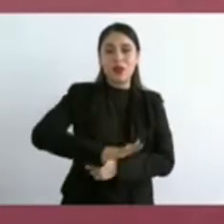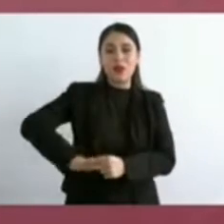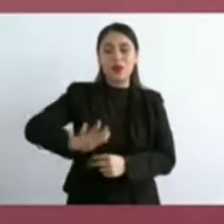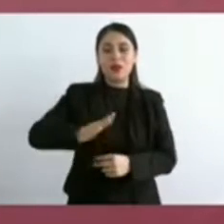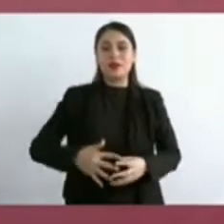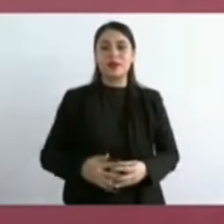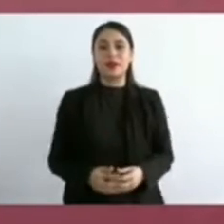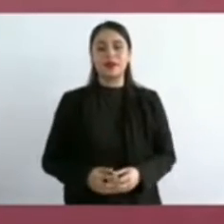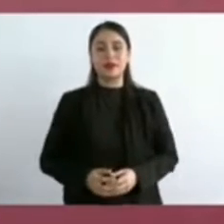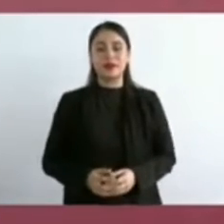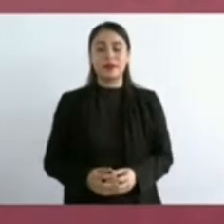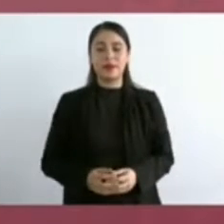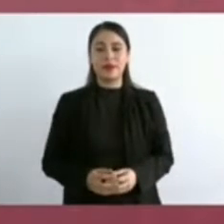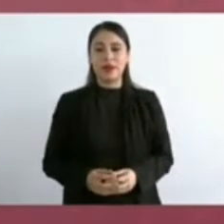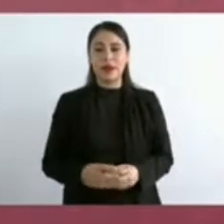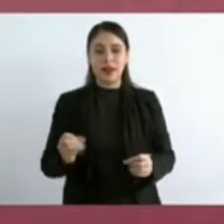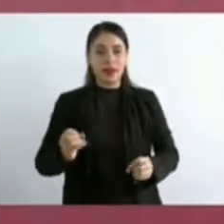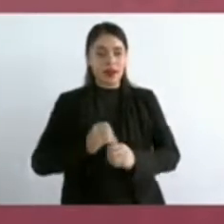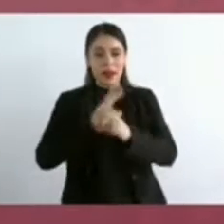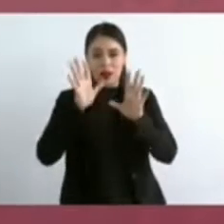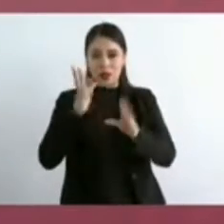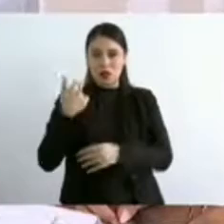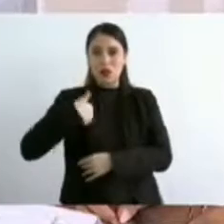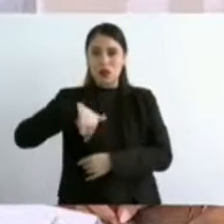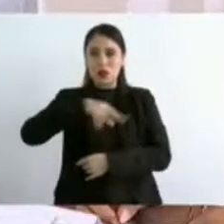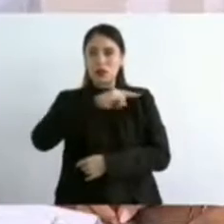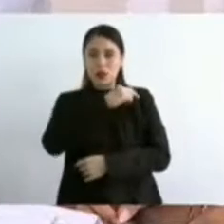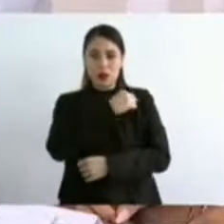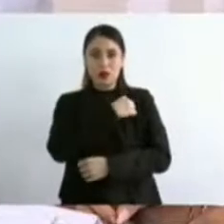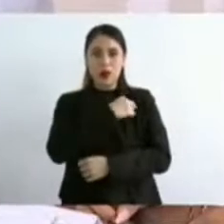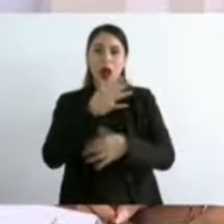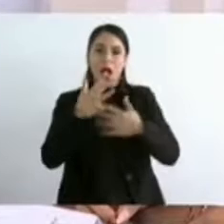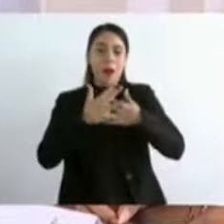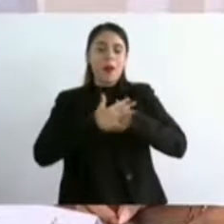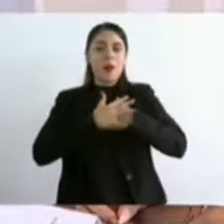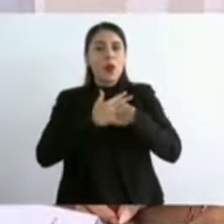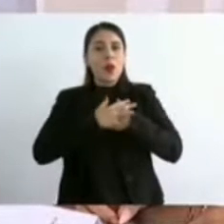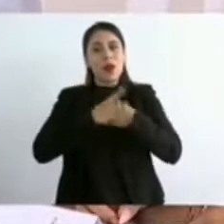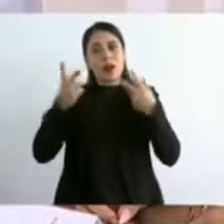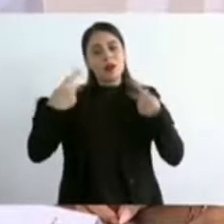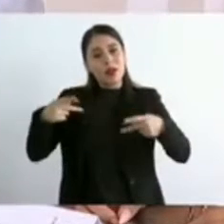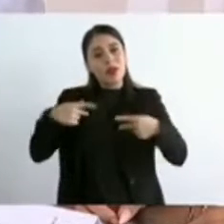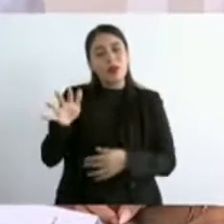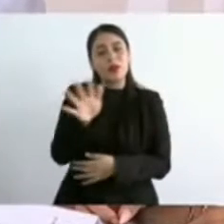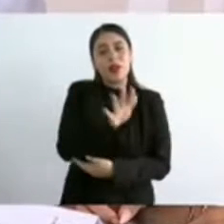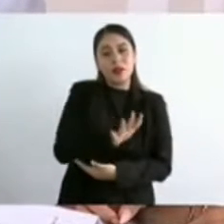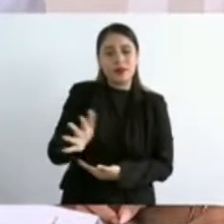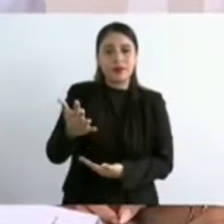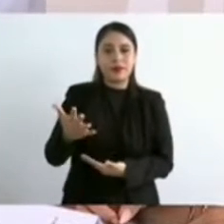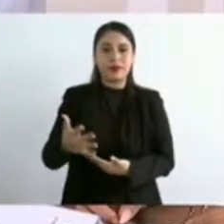Es demostrar que le tiene uno amor al prójimo,